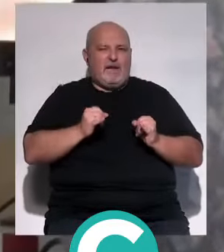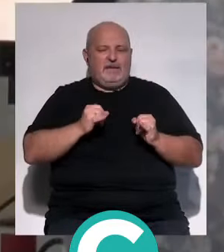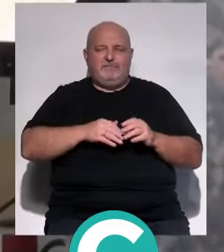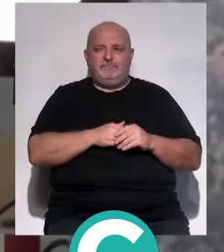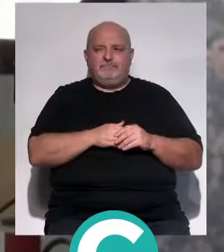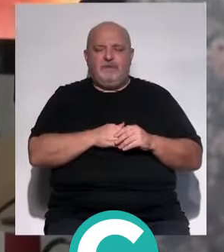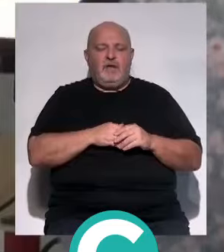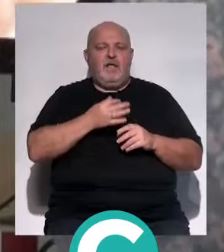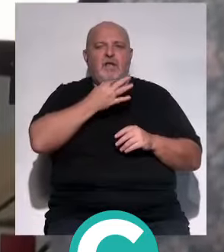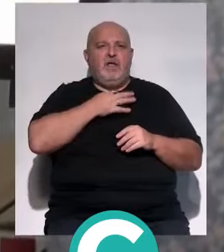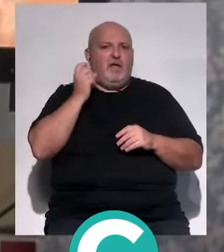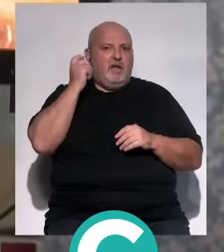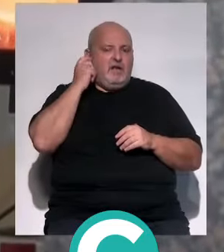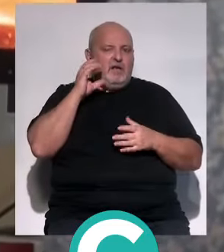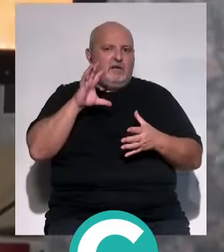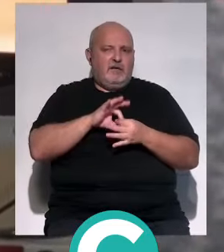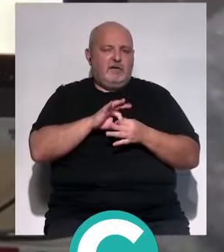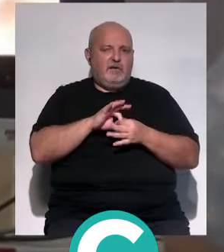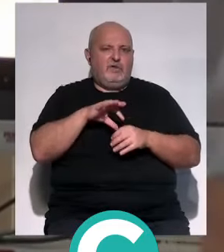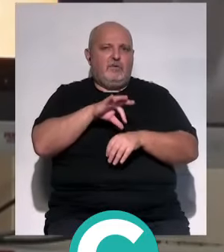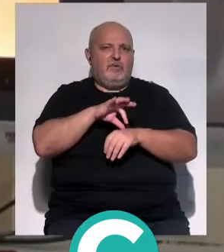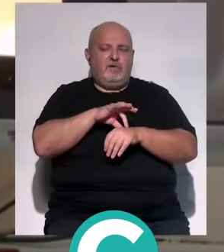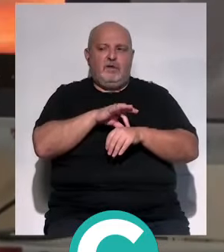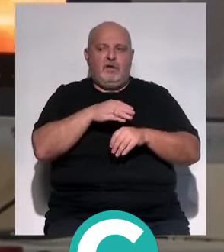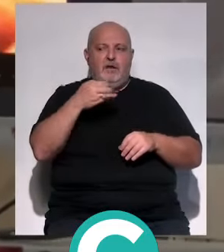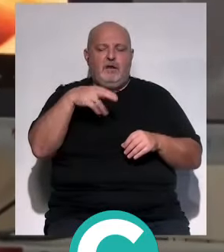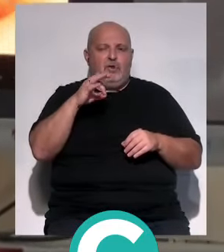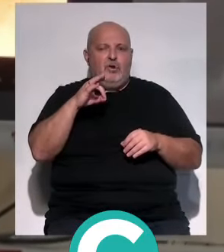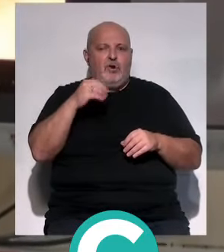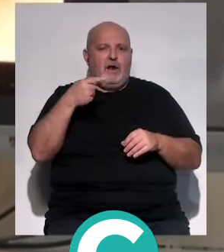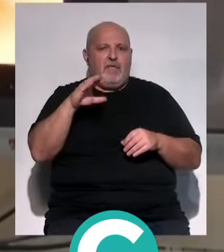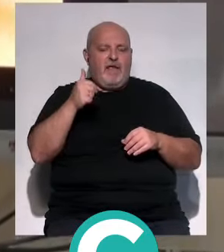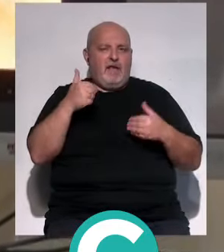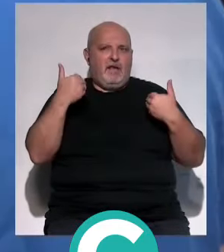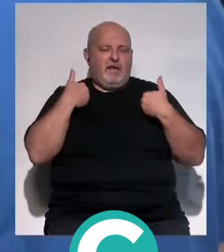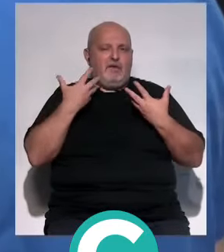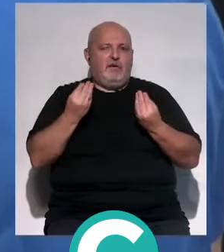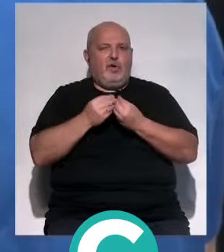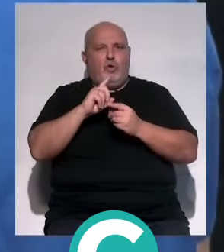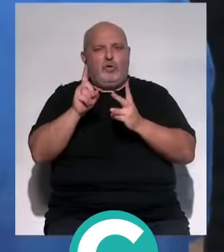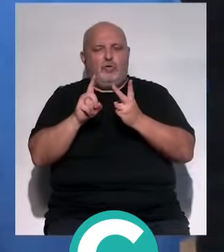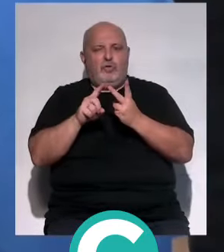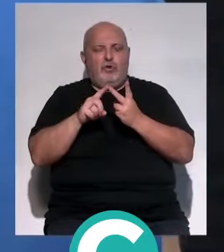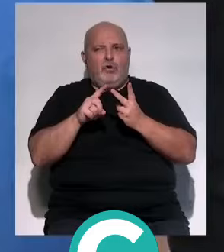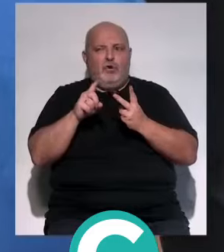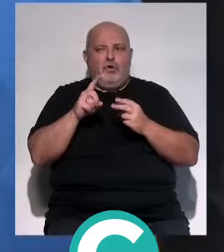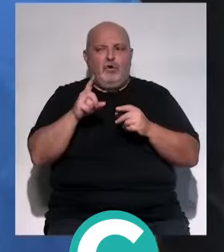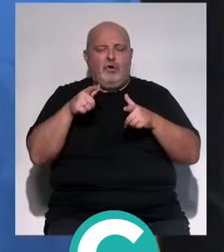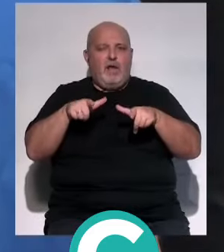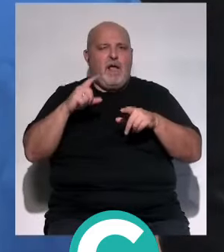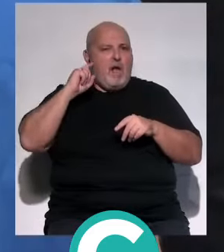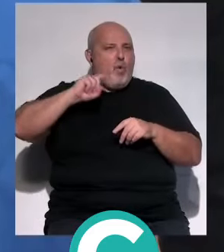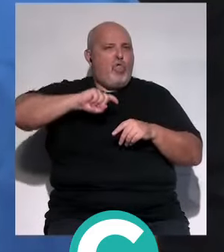La otorrinolaringología, con el doctor Benito Garciateno, acompañado de OtoAudio, una unidad de